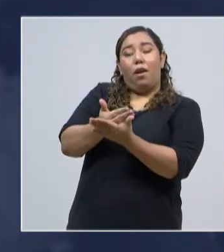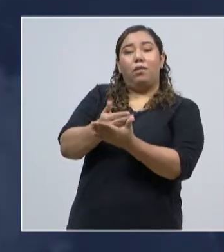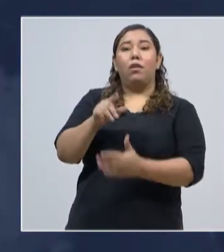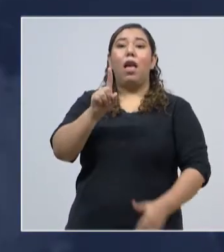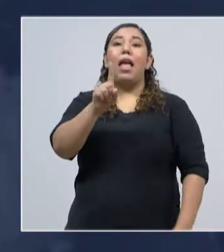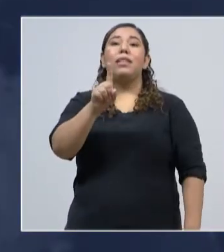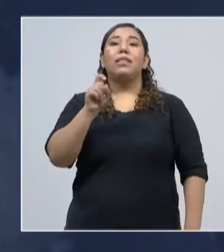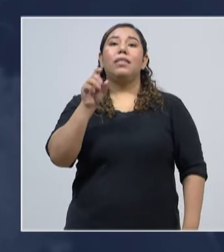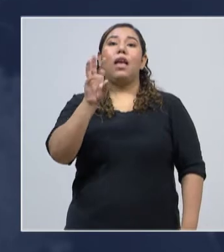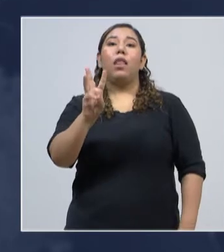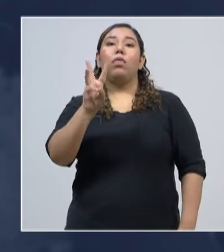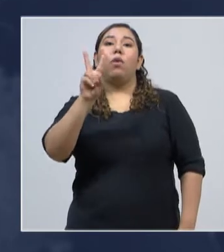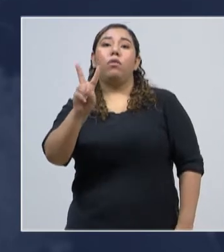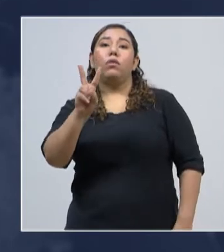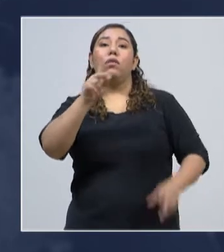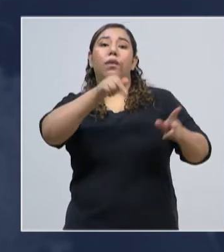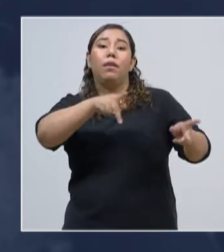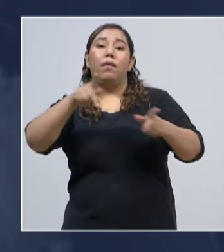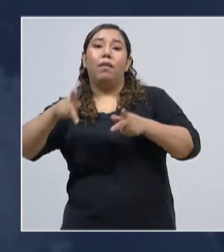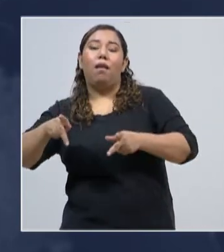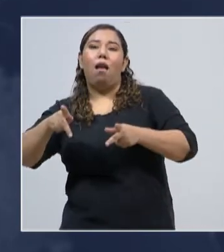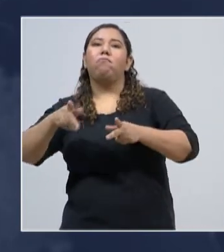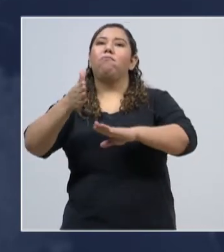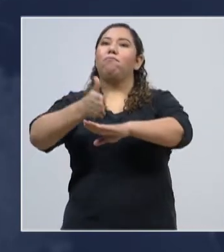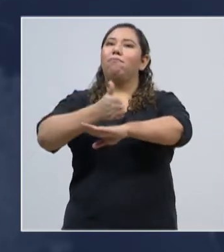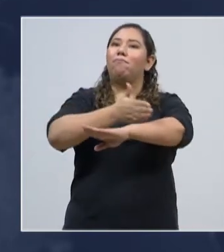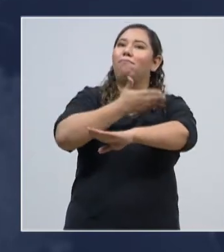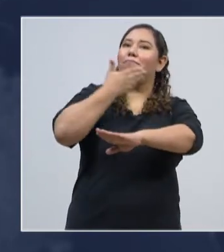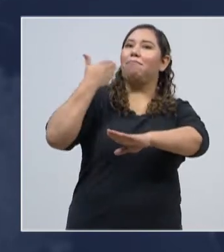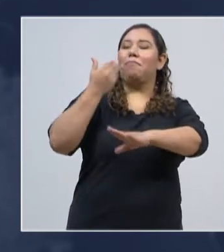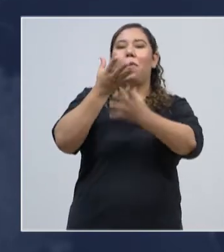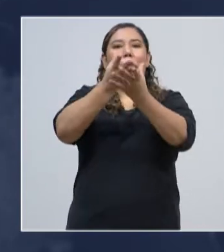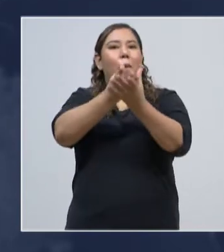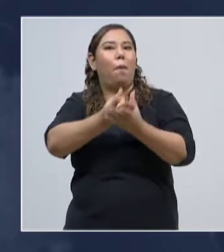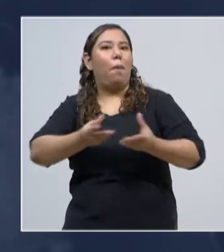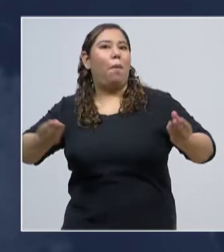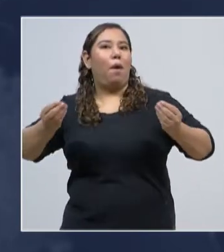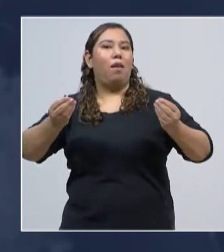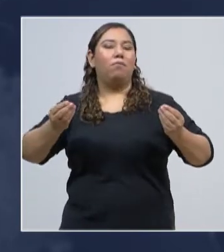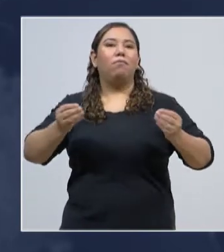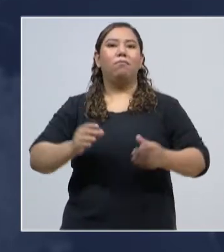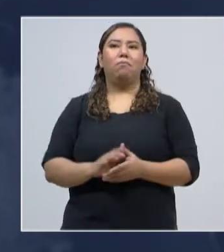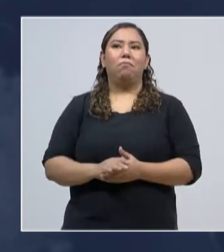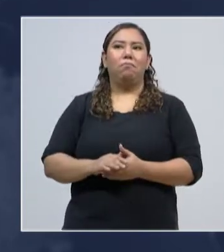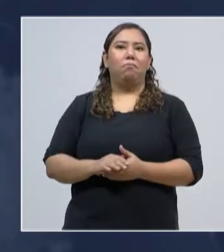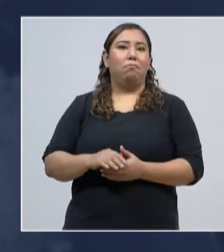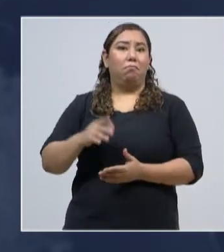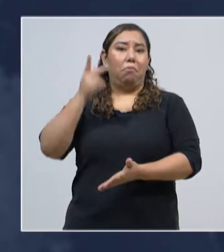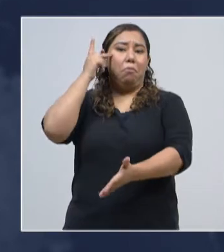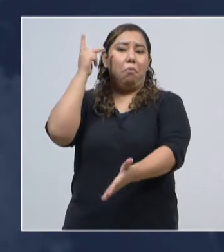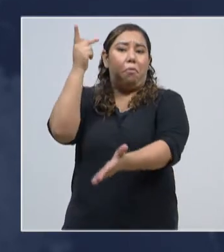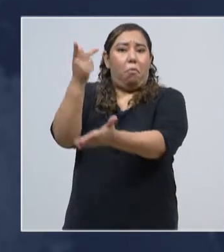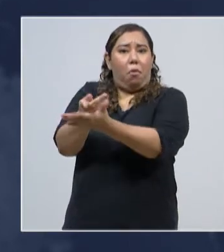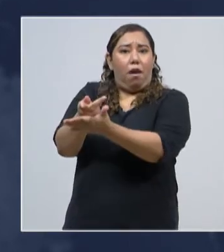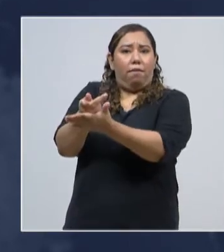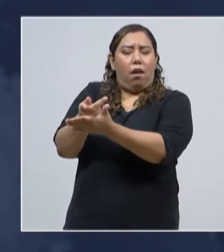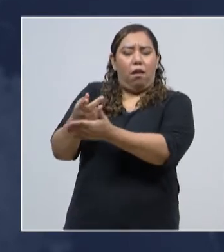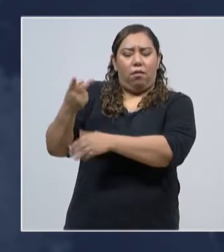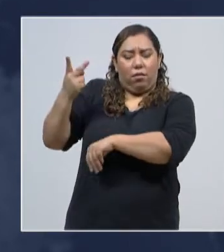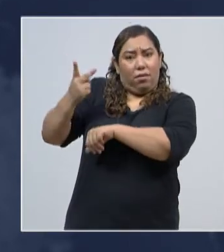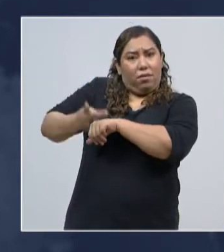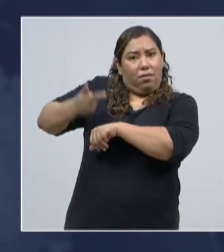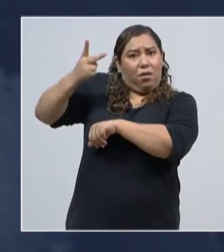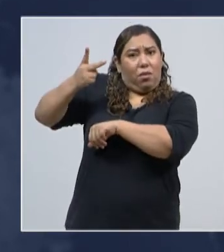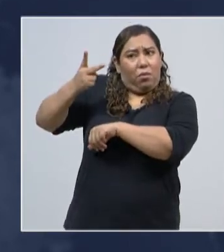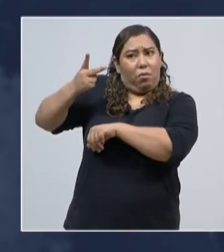162 compatriotas se han recuperado, han vencido esta enfermedad y no tienen el virus causándole